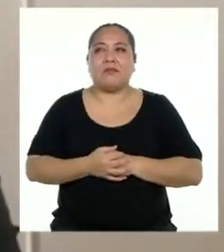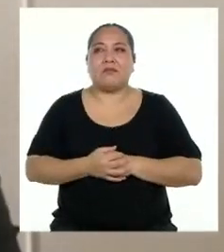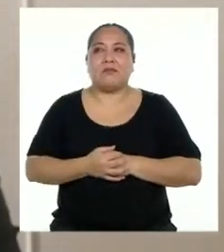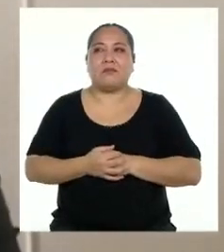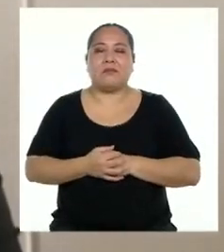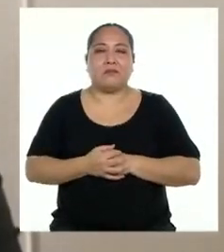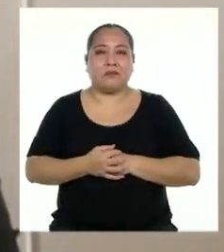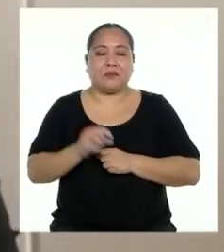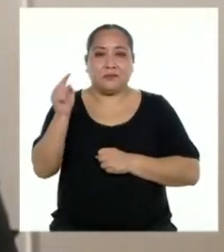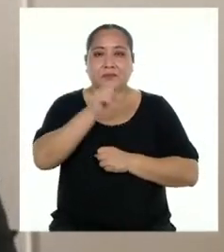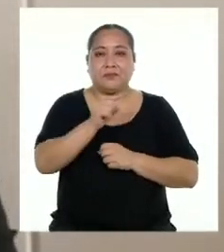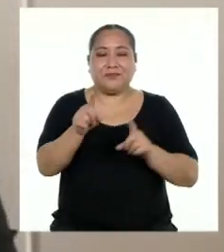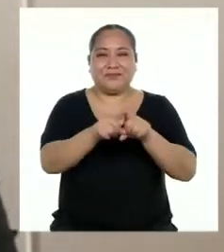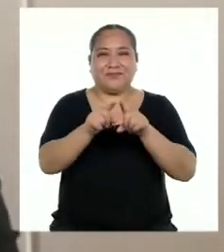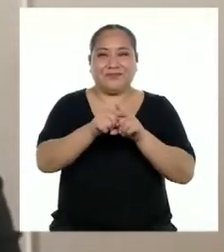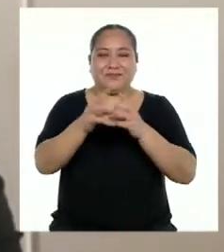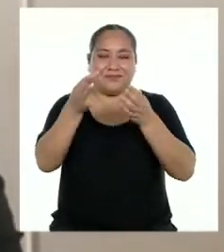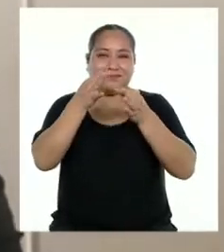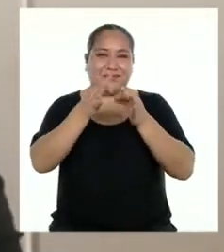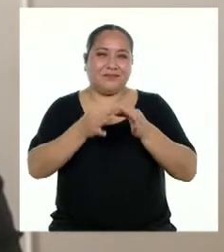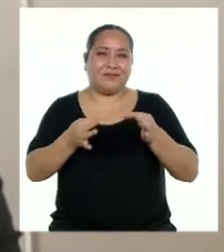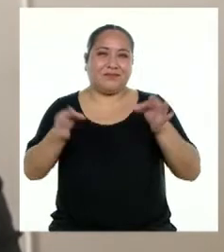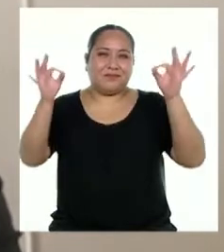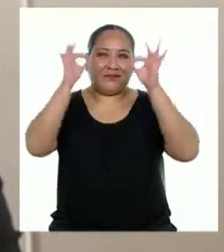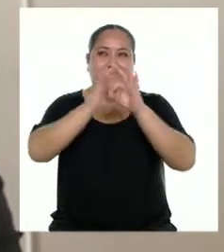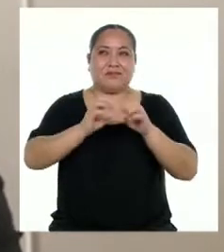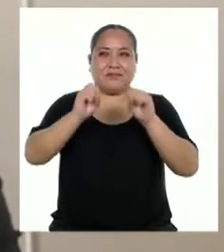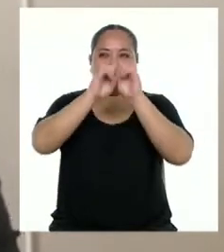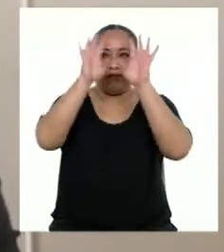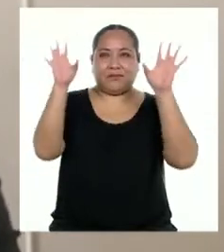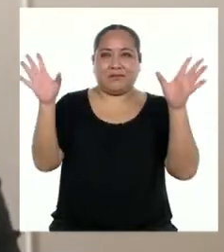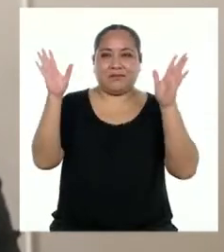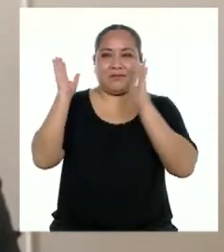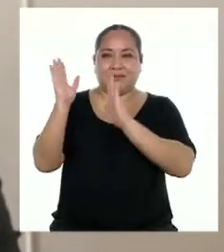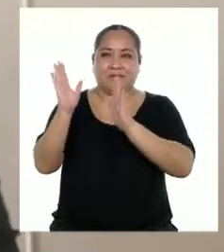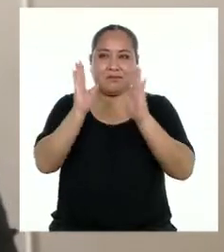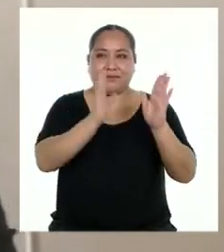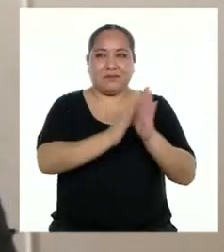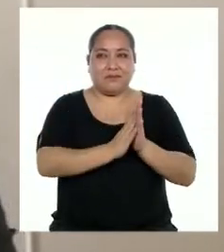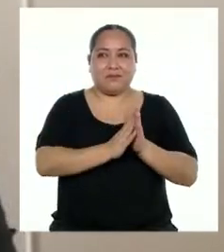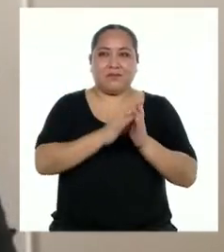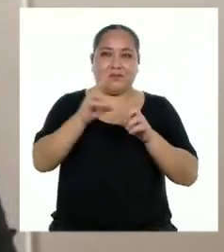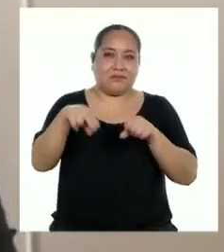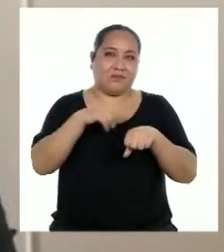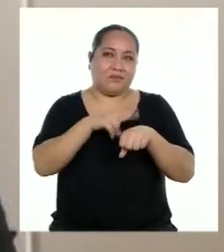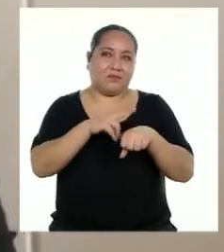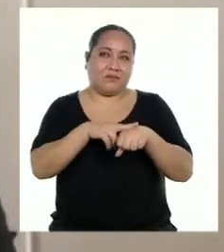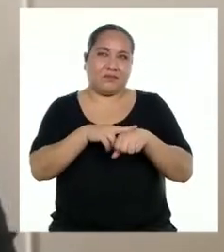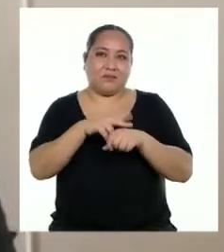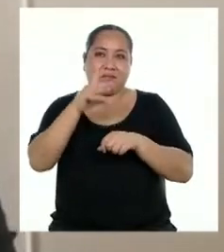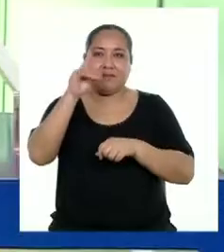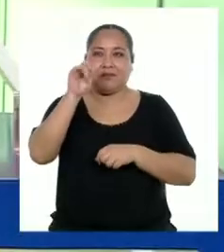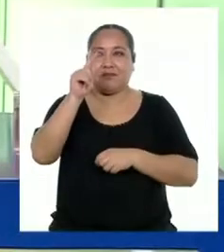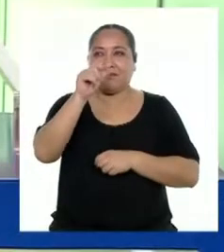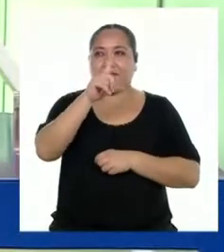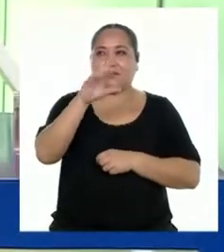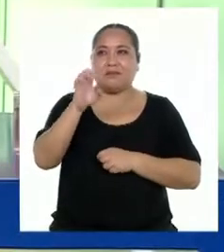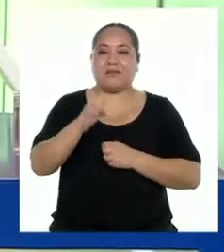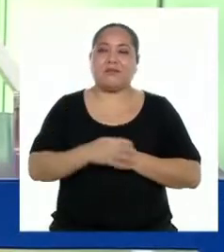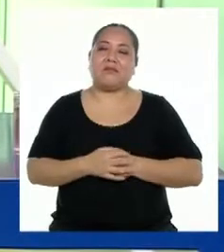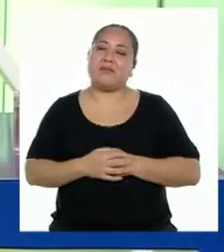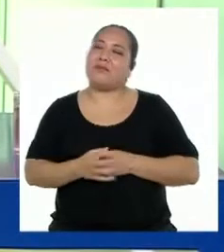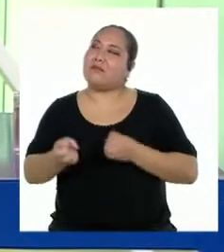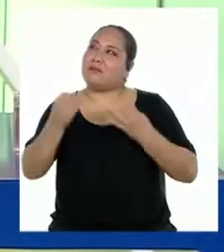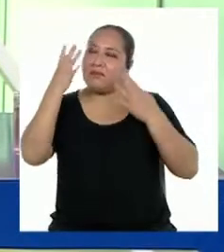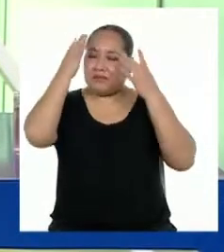ahí está el detalle también. Claridad, orden, naturalidad, detalle. ¿Cuánto